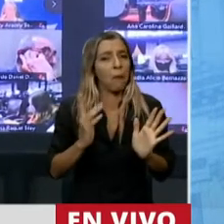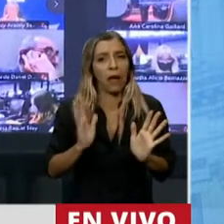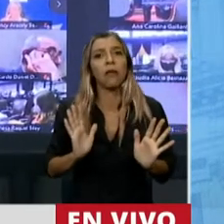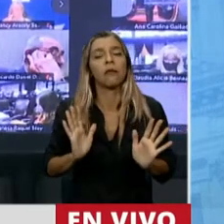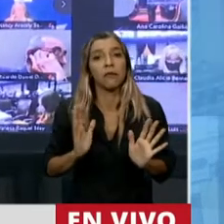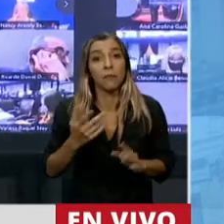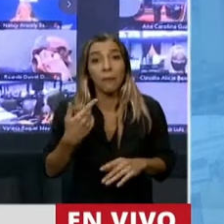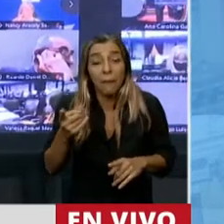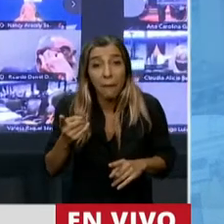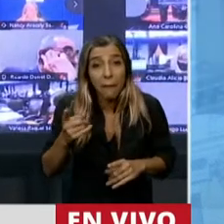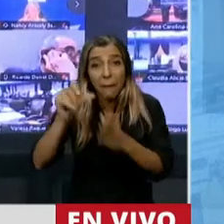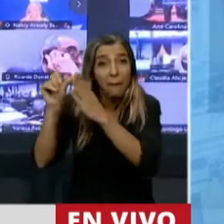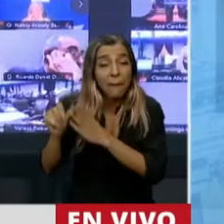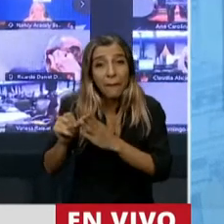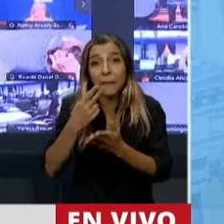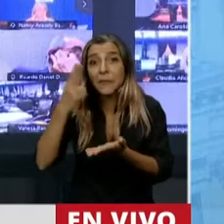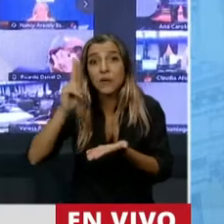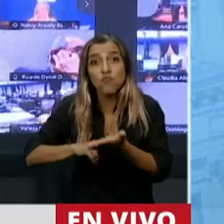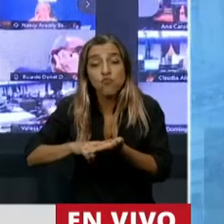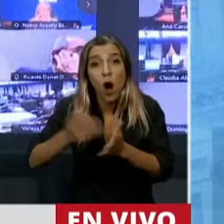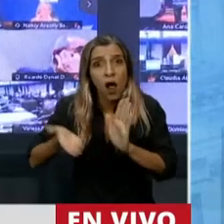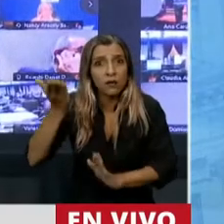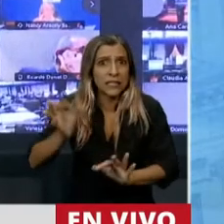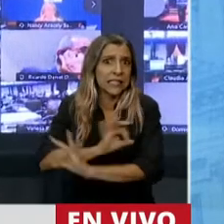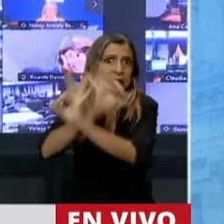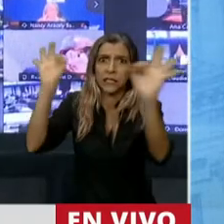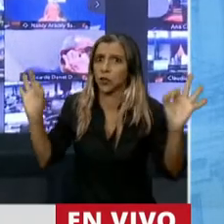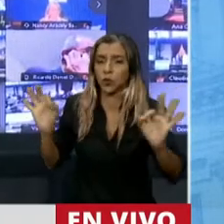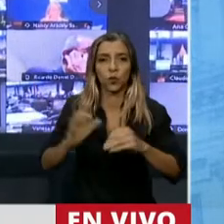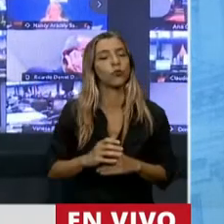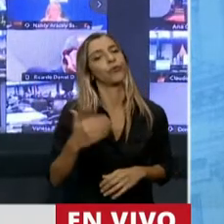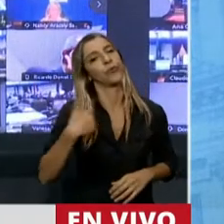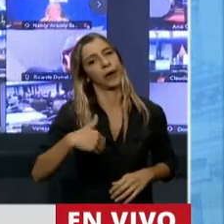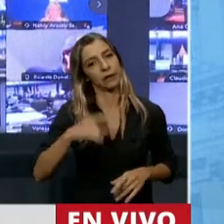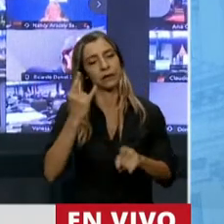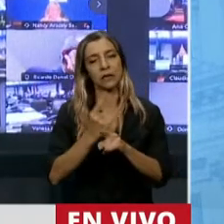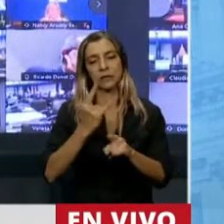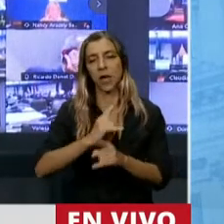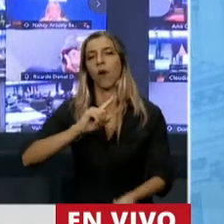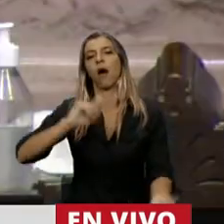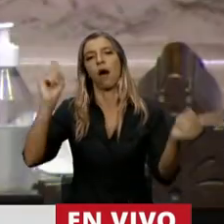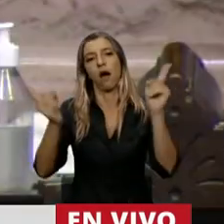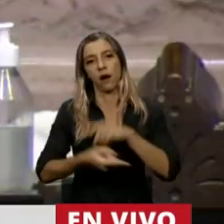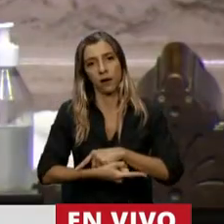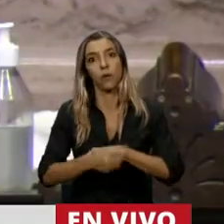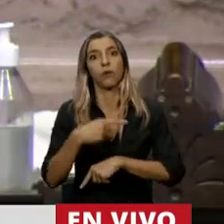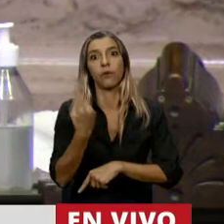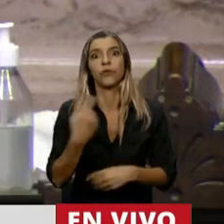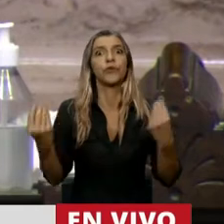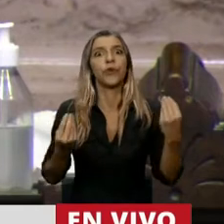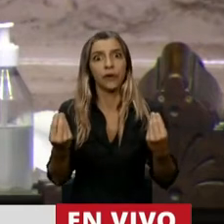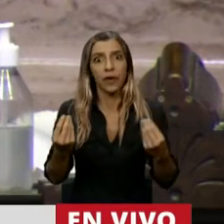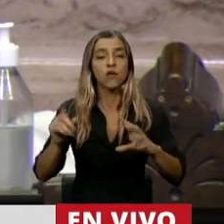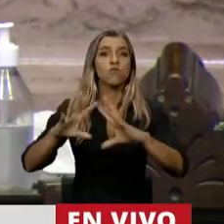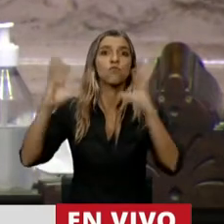sus impuestos. Nosotros en Argentina decidimos ir a contramano de lo que hace el mundo. ¿Qué hicimos? Mientras